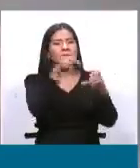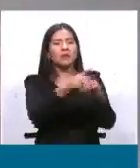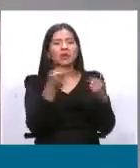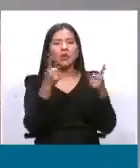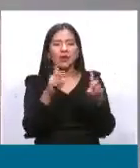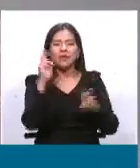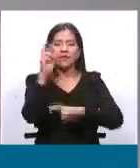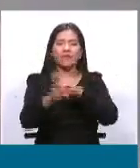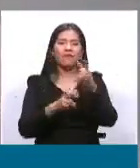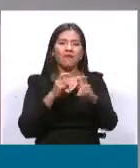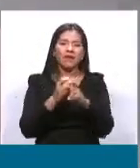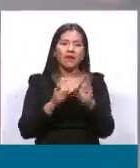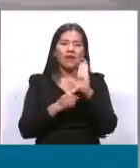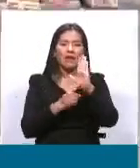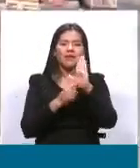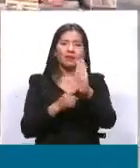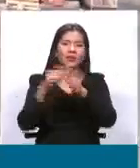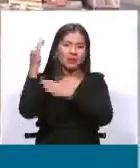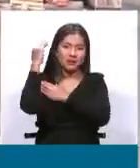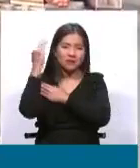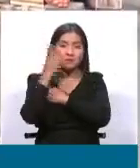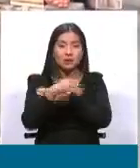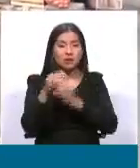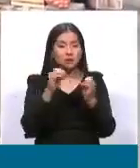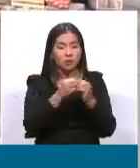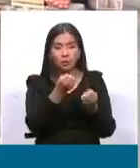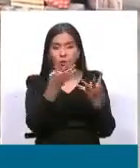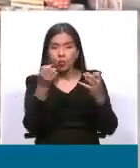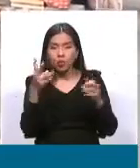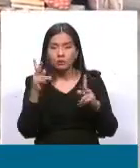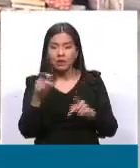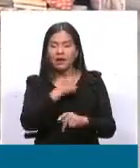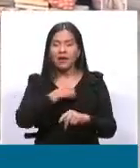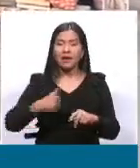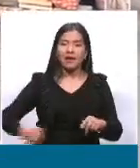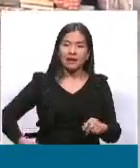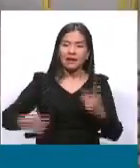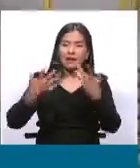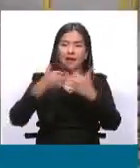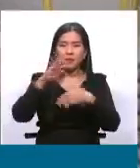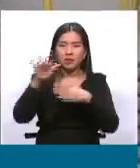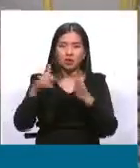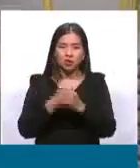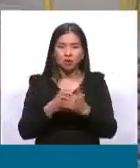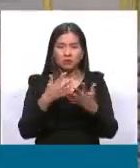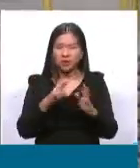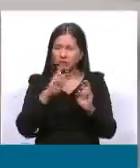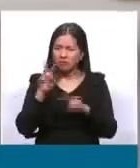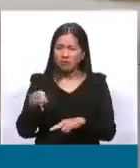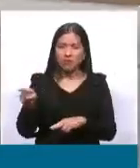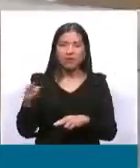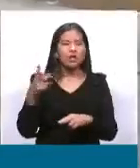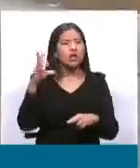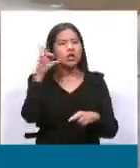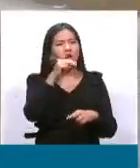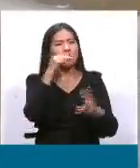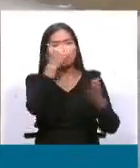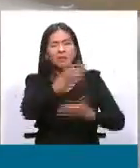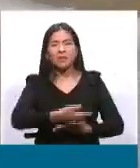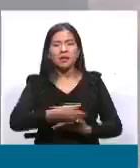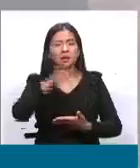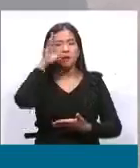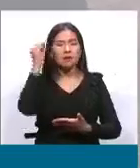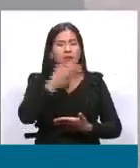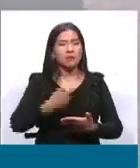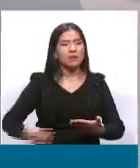Cruz y cuando muchos alcaldes y gobernadores cuestionaron la posición de impedir la presencia del presidente Luis Arce en